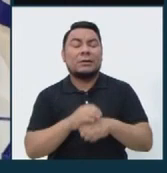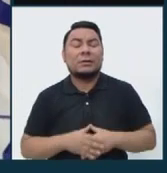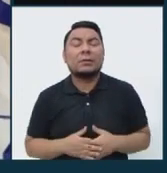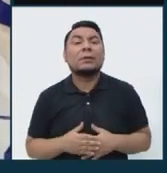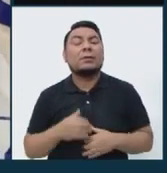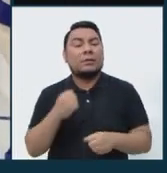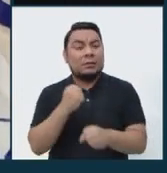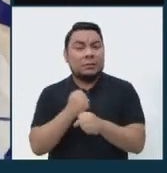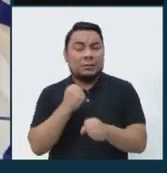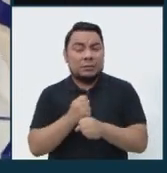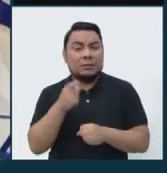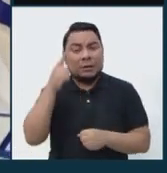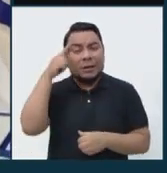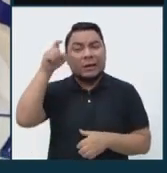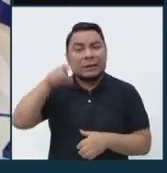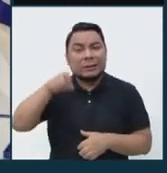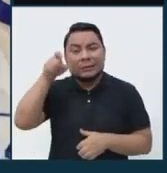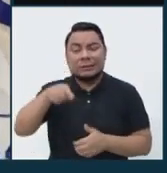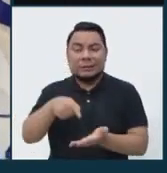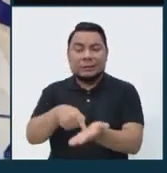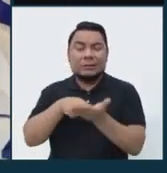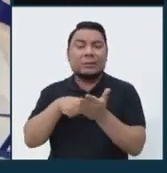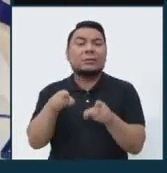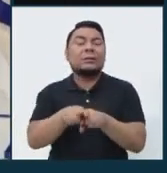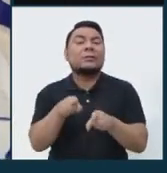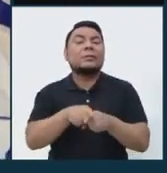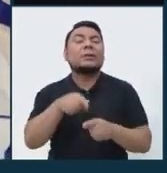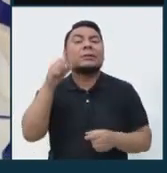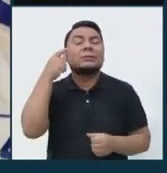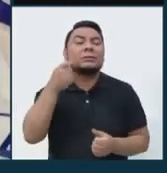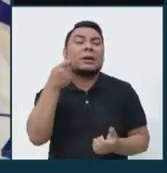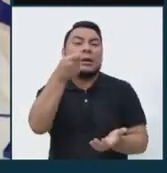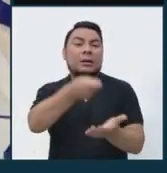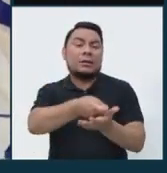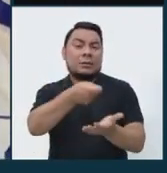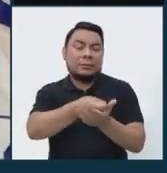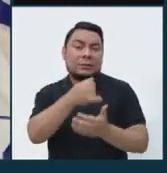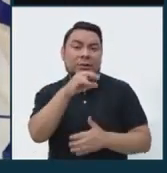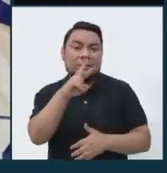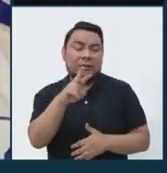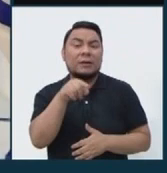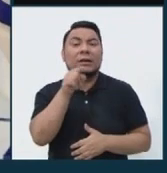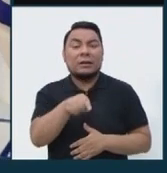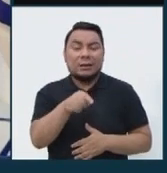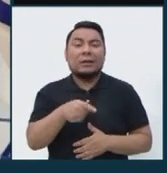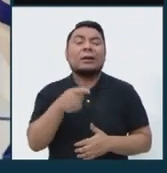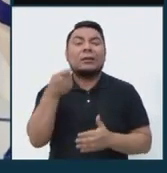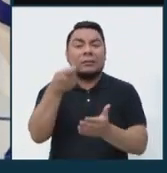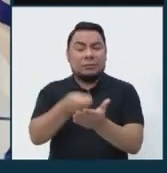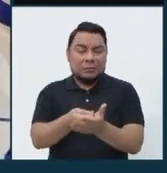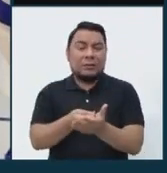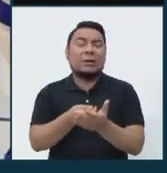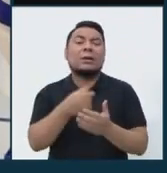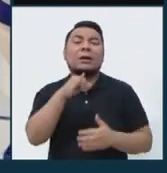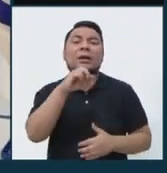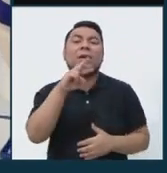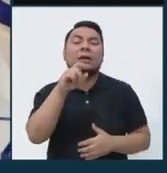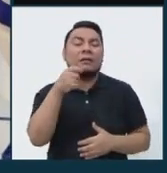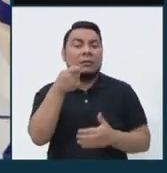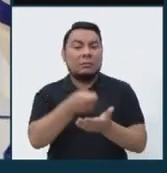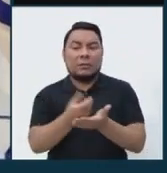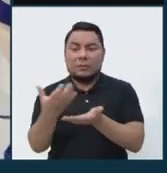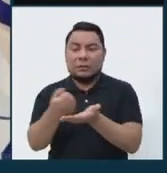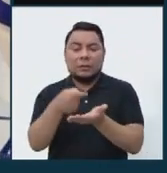el empleo genera demanda, la demanda genera impuestos, y sus impuestos son la caja, son presupuesto a la nación,